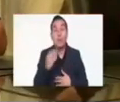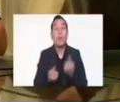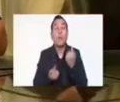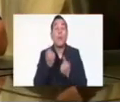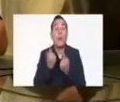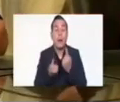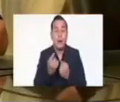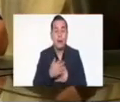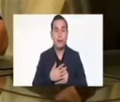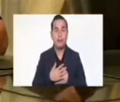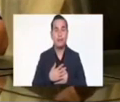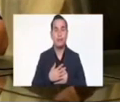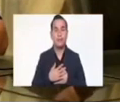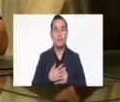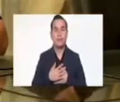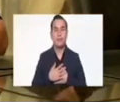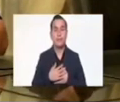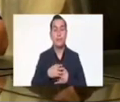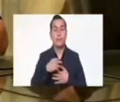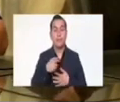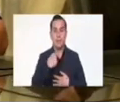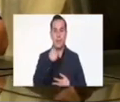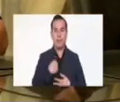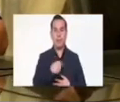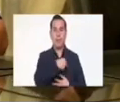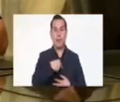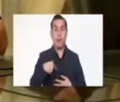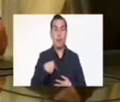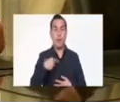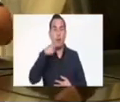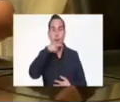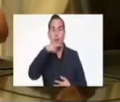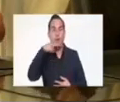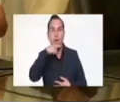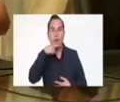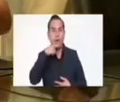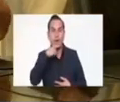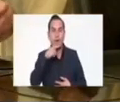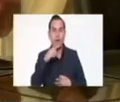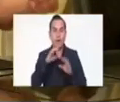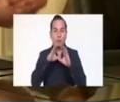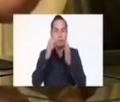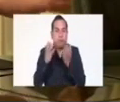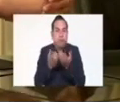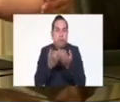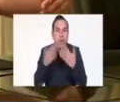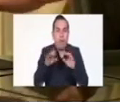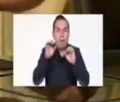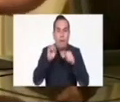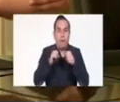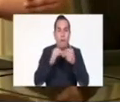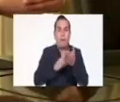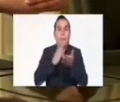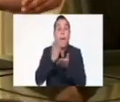eh, torturados, aquí, que allá, que no sé qué, y como dijo Siri Luna, pues,